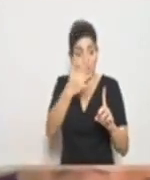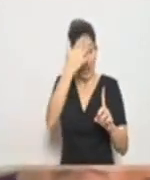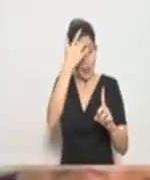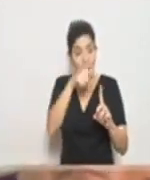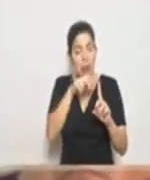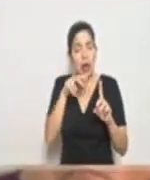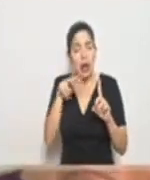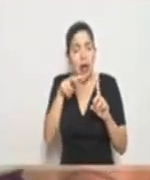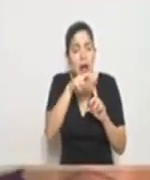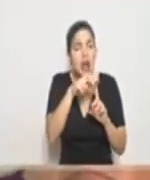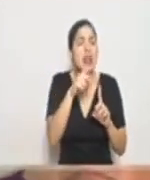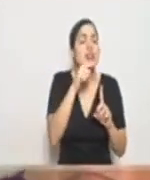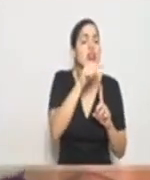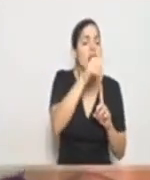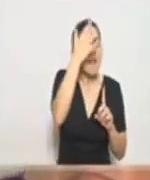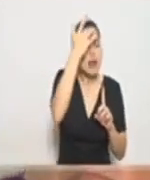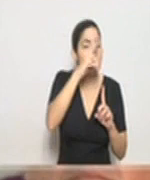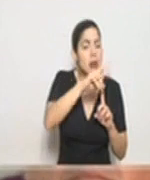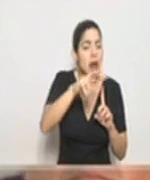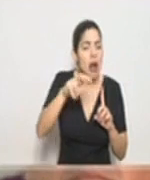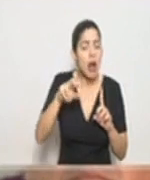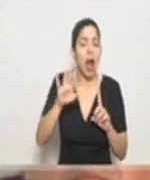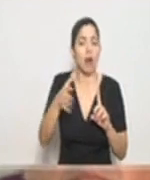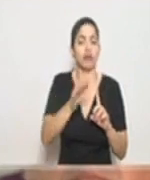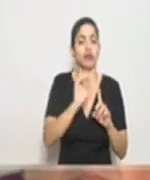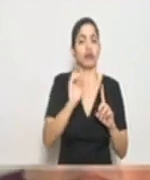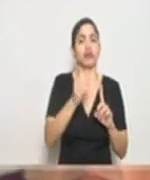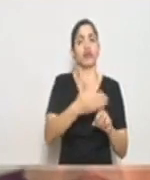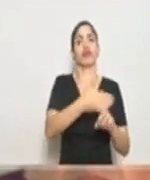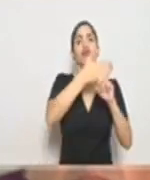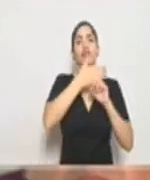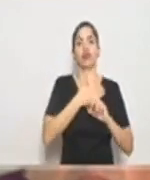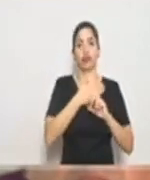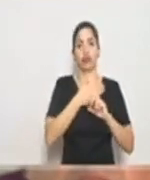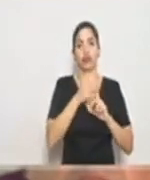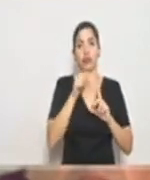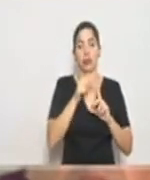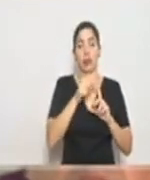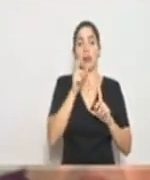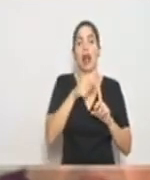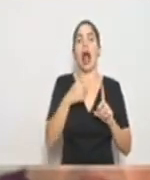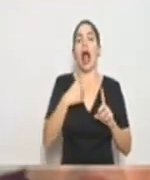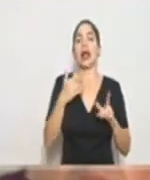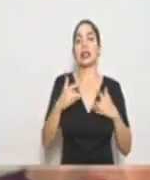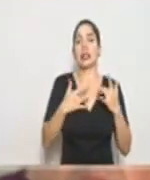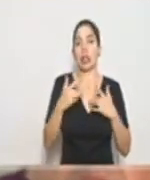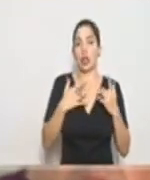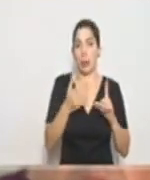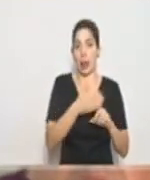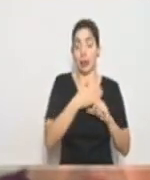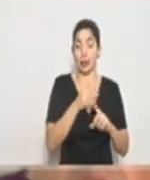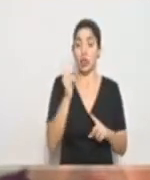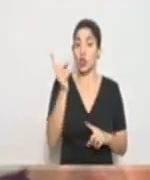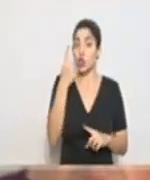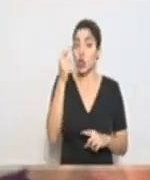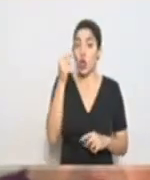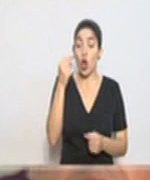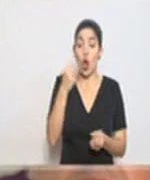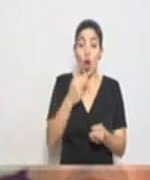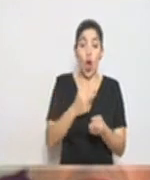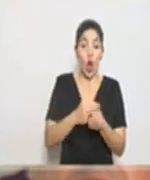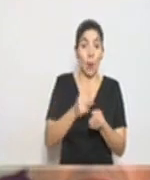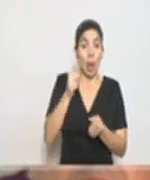aislarlas y hacerles las pruebas para los que correspondan, que normalmente son los que presentan síntomas. Sólo en el Hospital de La Juela